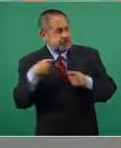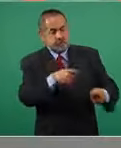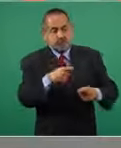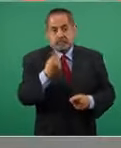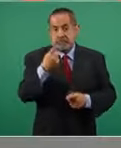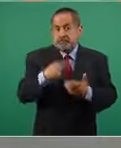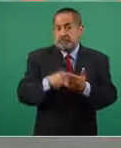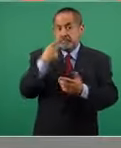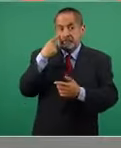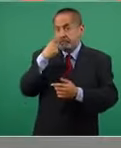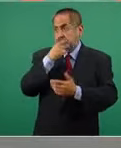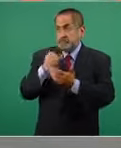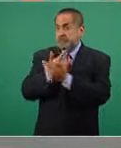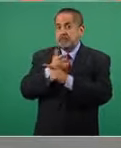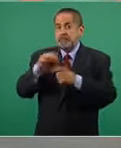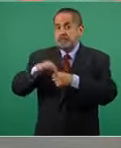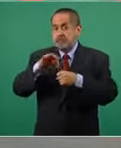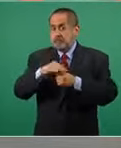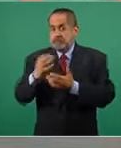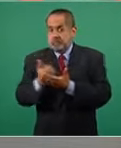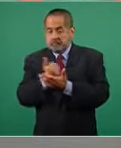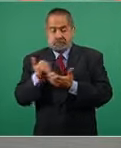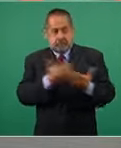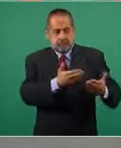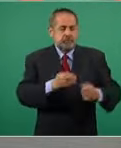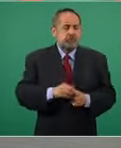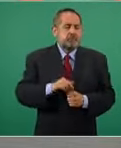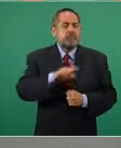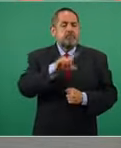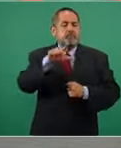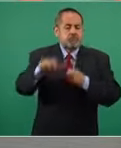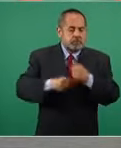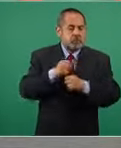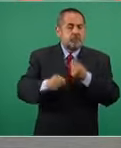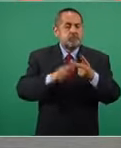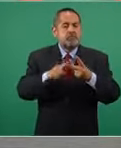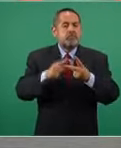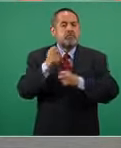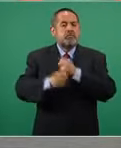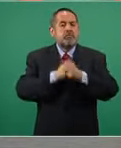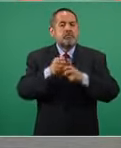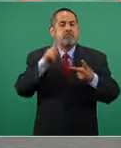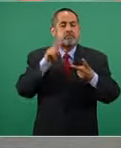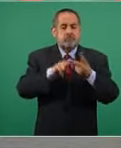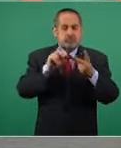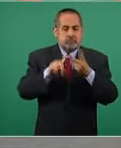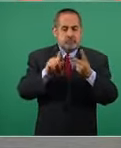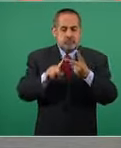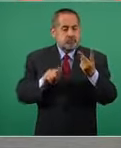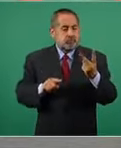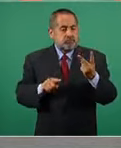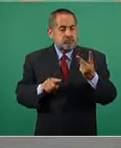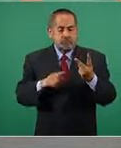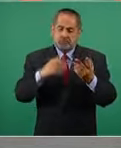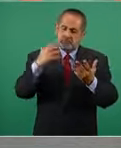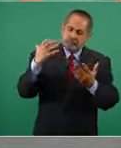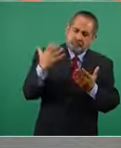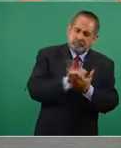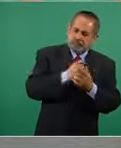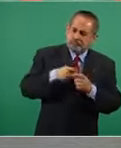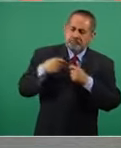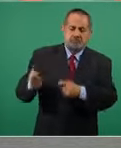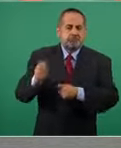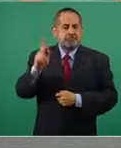Luego en el año 2000 cuando se respetó el triunfo del Partido de Acción